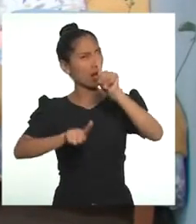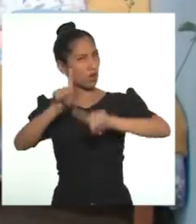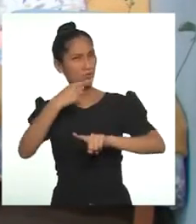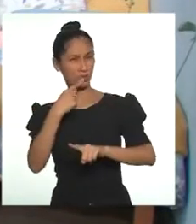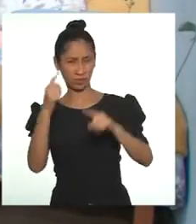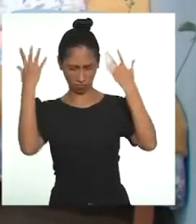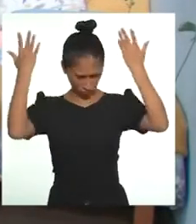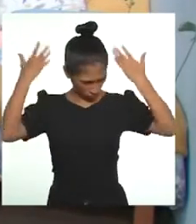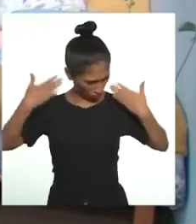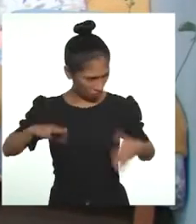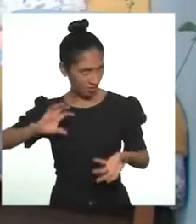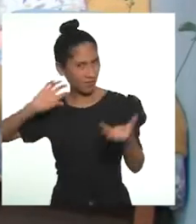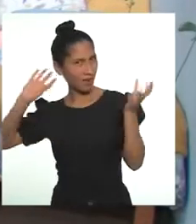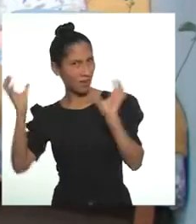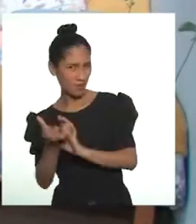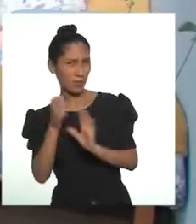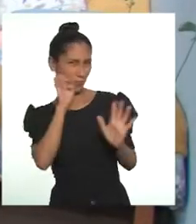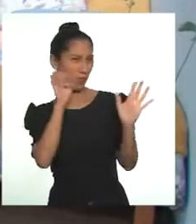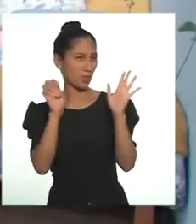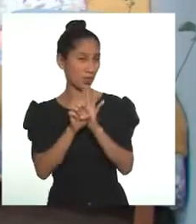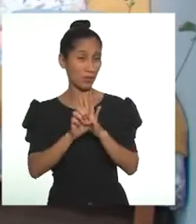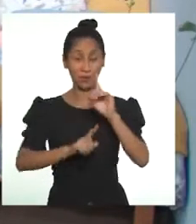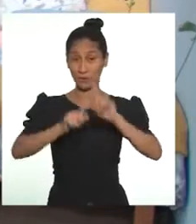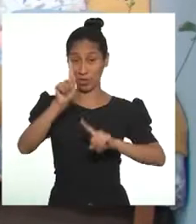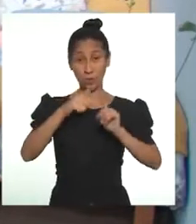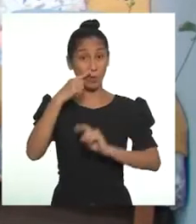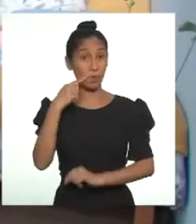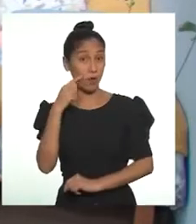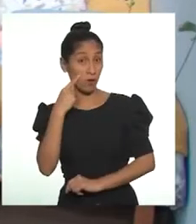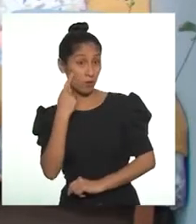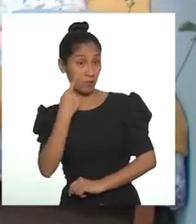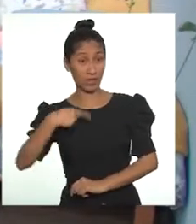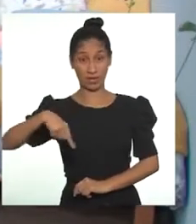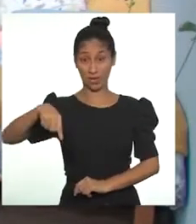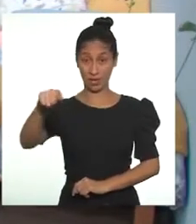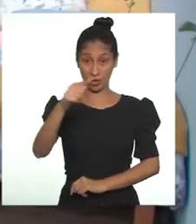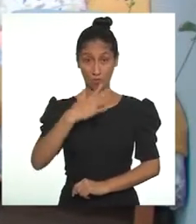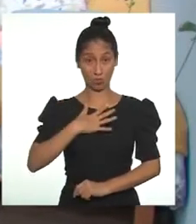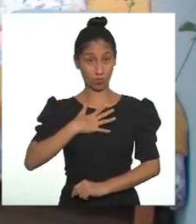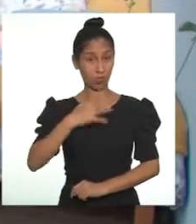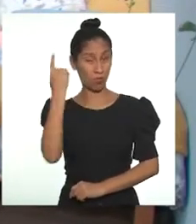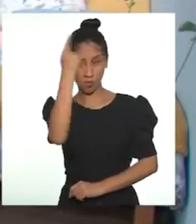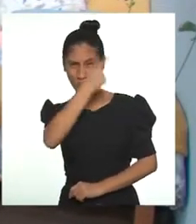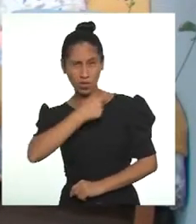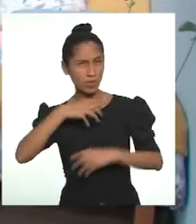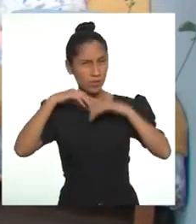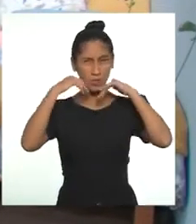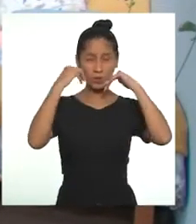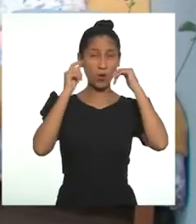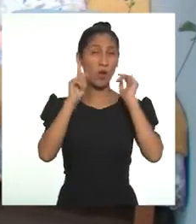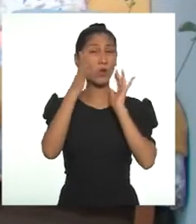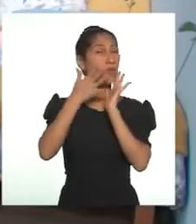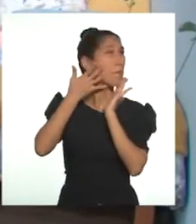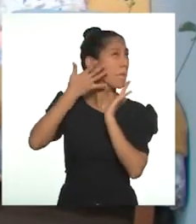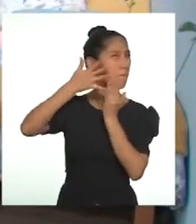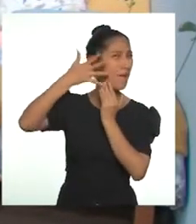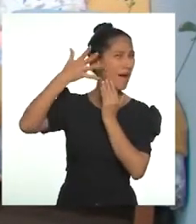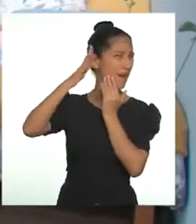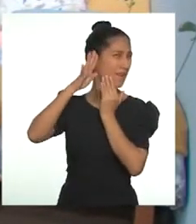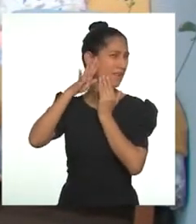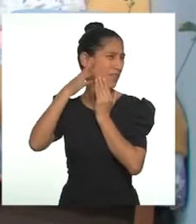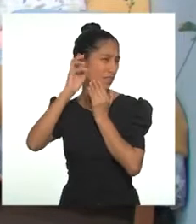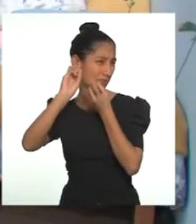nuestra apariencia física. Por ejemplo, en algunos varones para incrementar el vello facial o retirar algunas manchas en la piel.